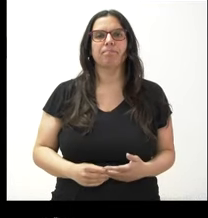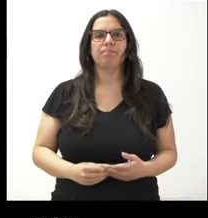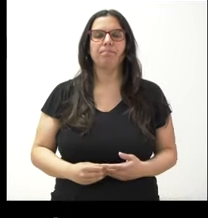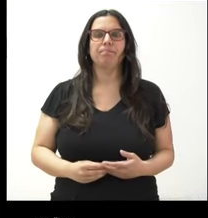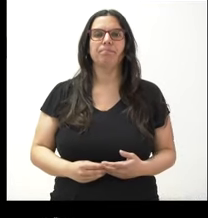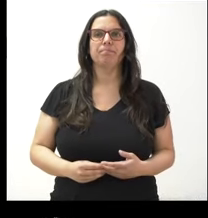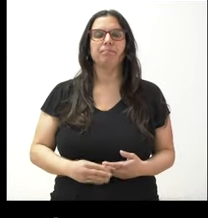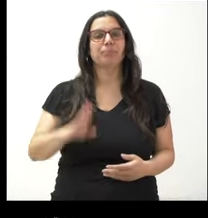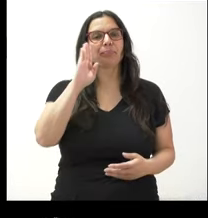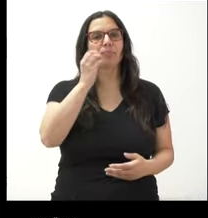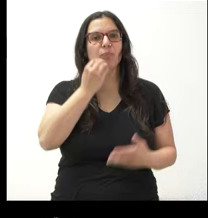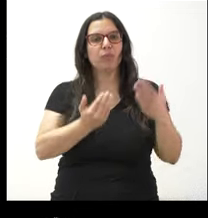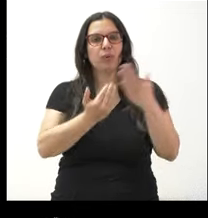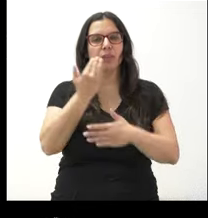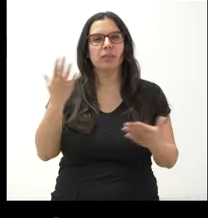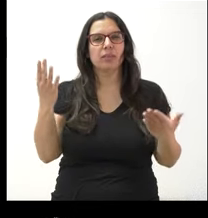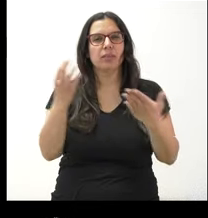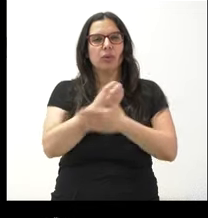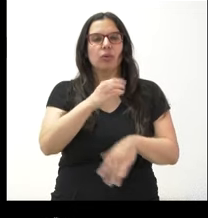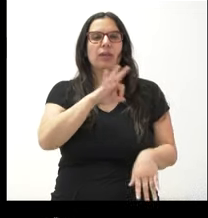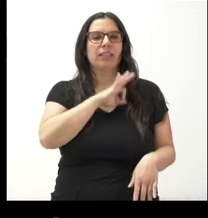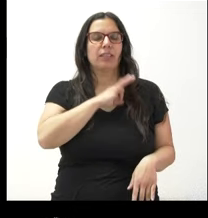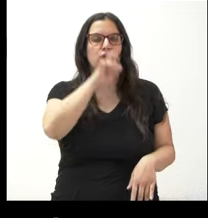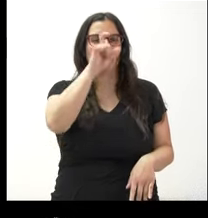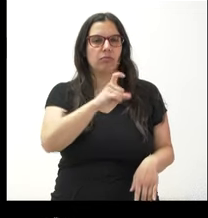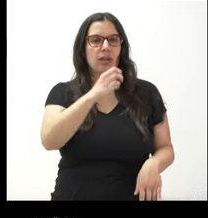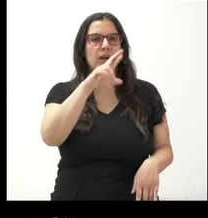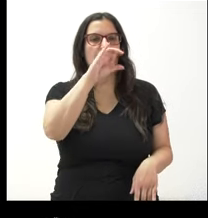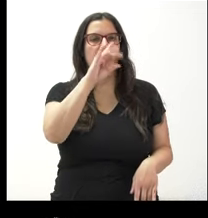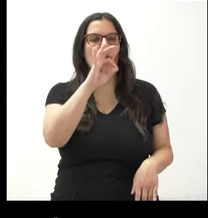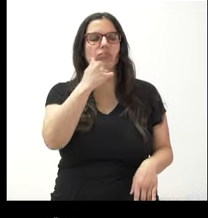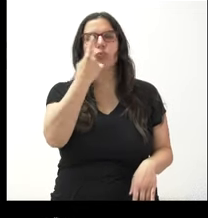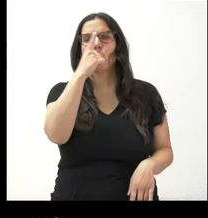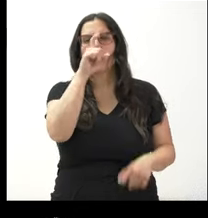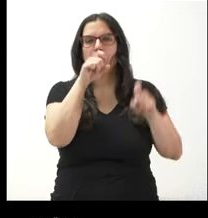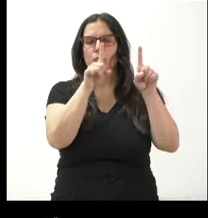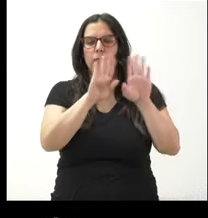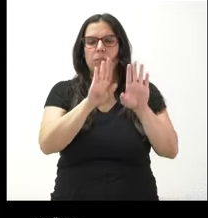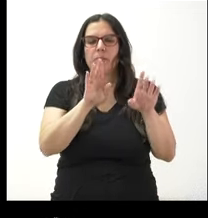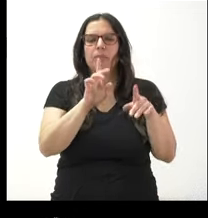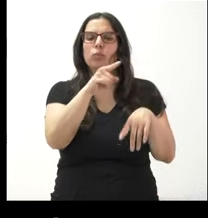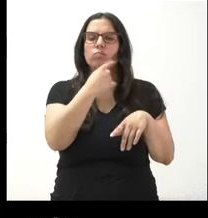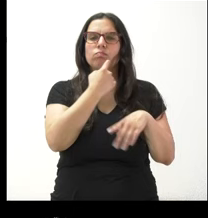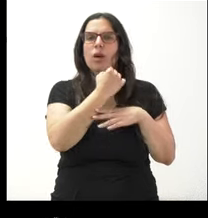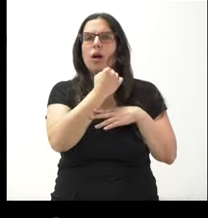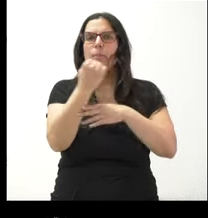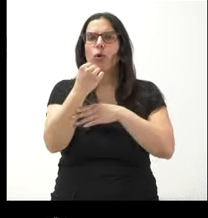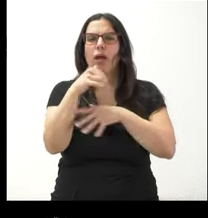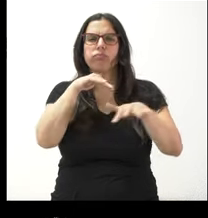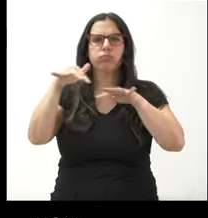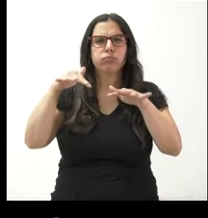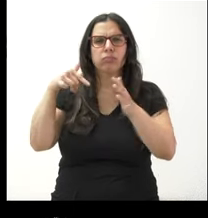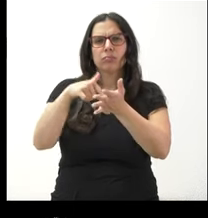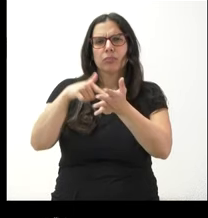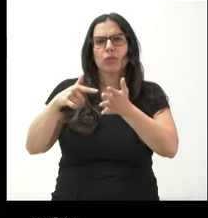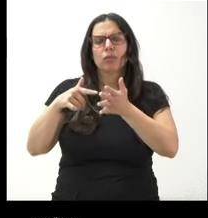hola buenos días a todos y al señor Carrido sobre una pregunta ¿apoyan la movilización de la